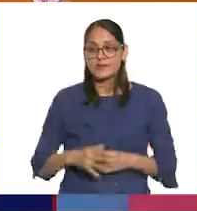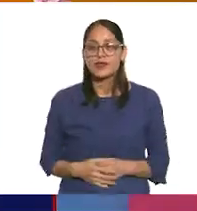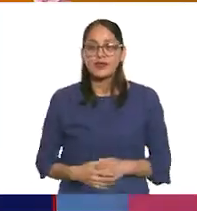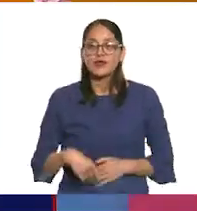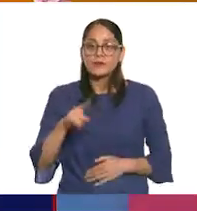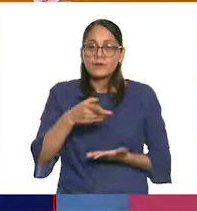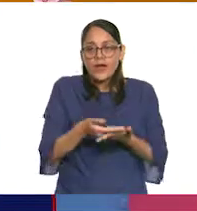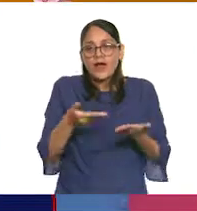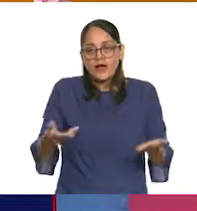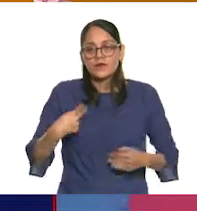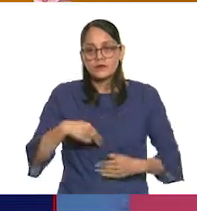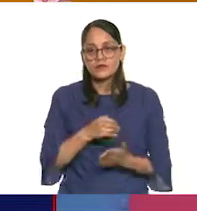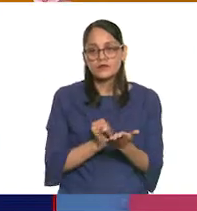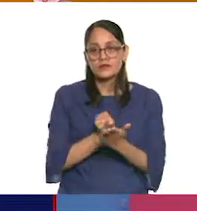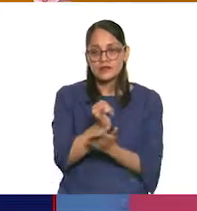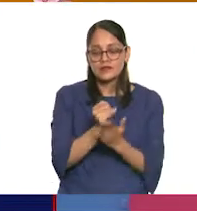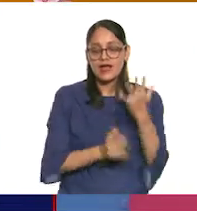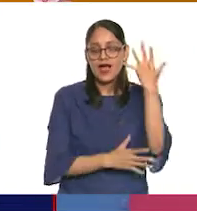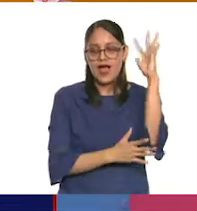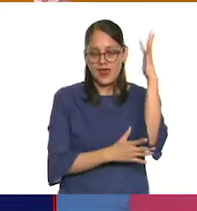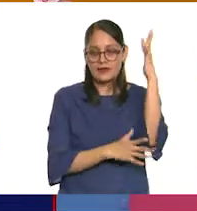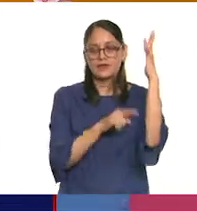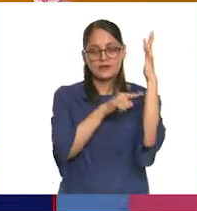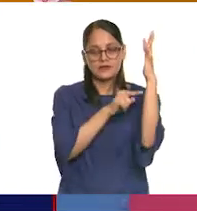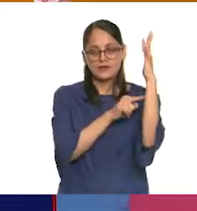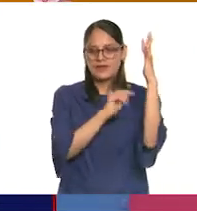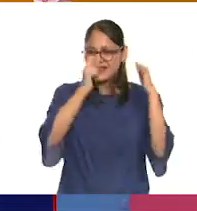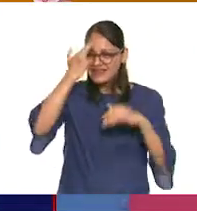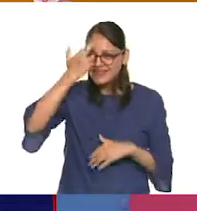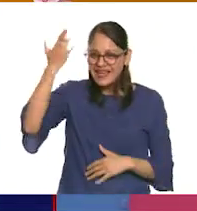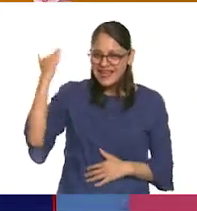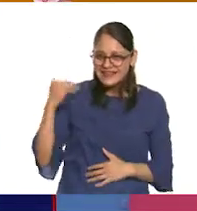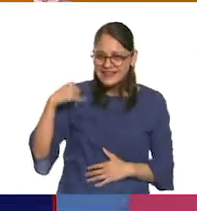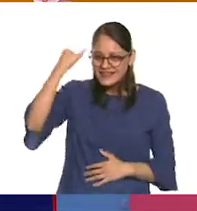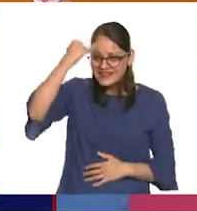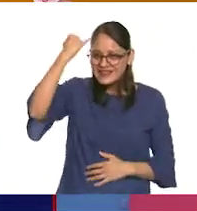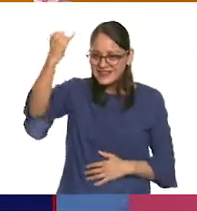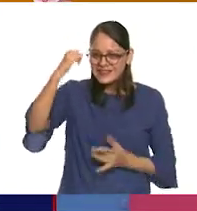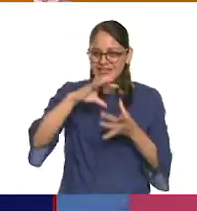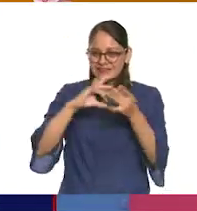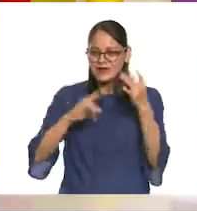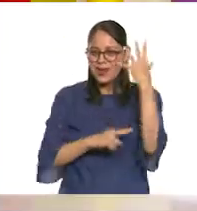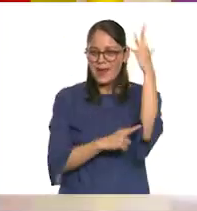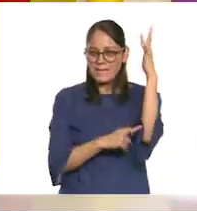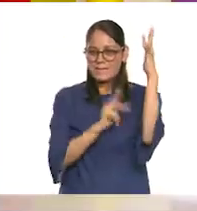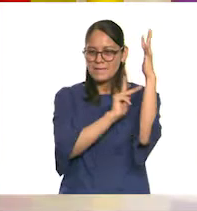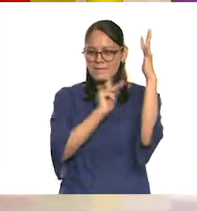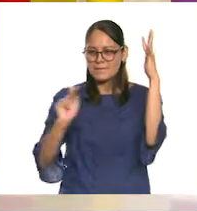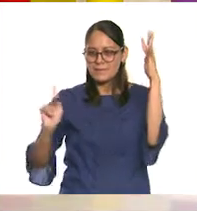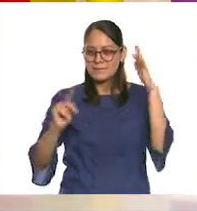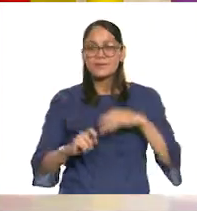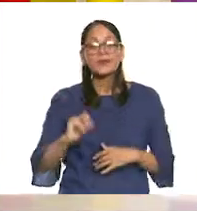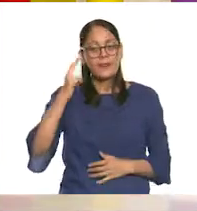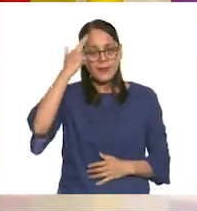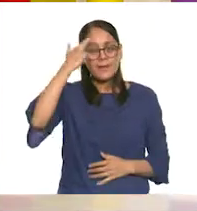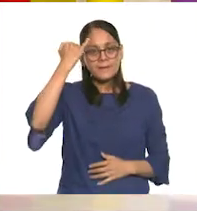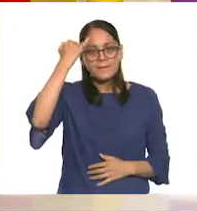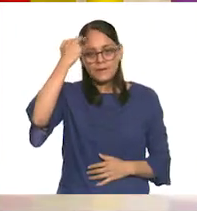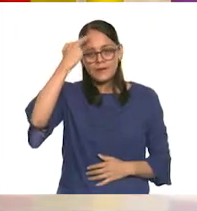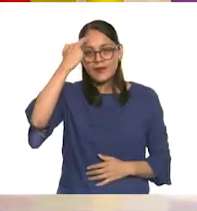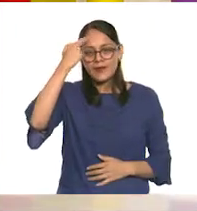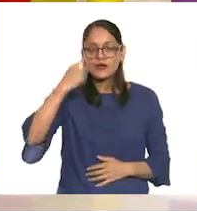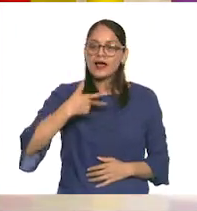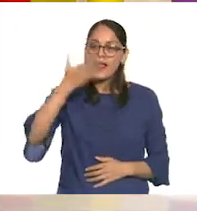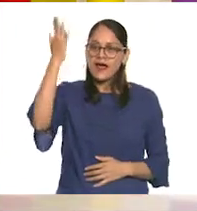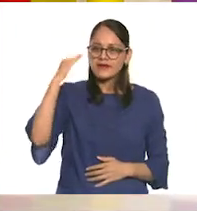decidimos simbolizar un árbol, que además fue tu idea cuando nos inspiramos que incorporamos un árbol. Exactamente. Me encantó ese concepto cuando lo